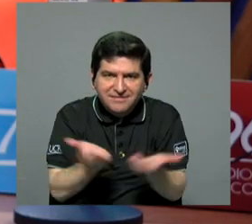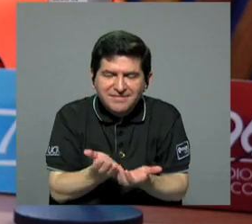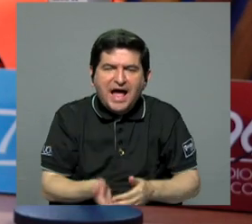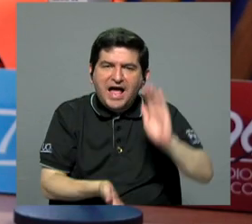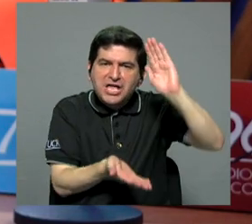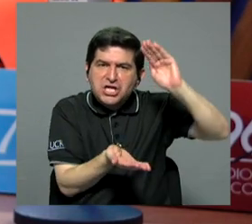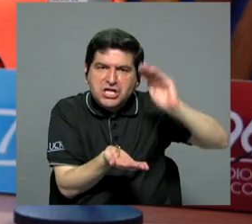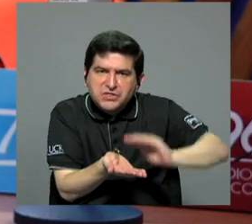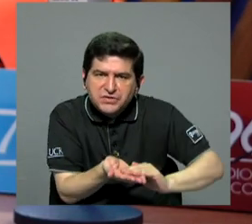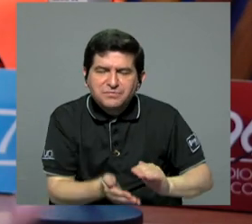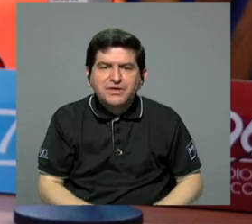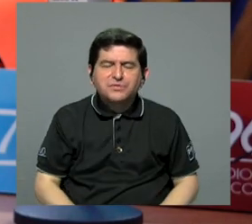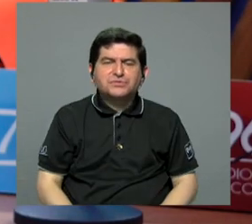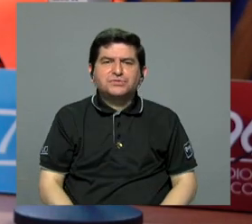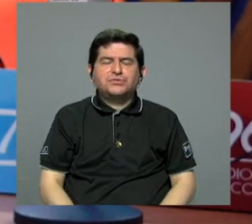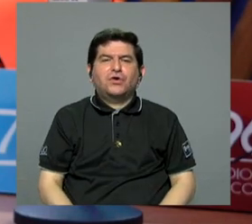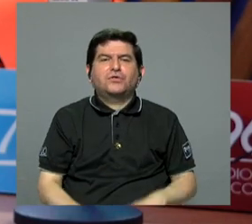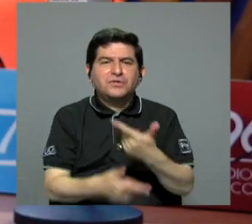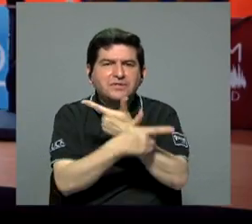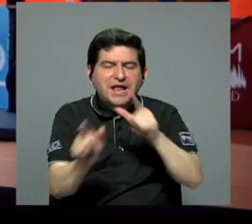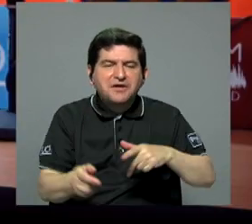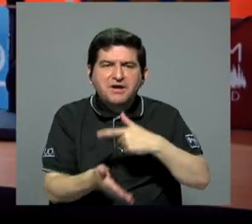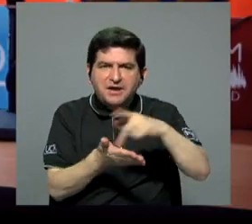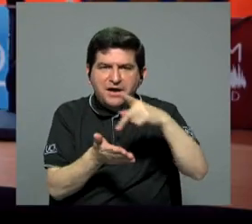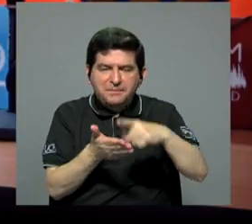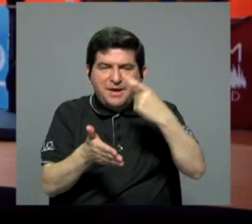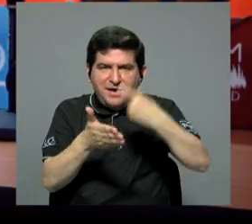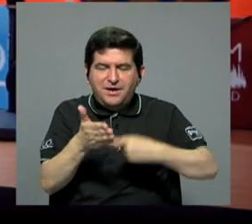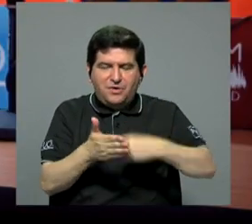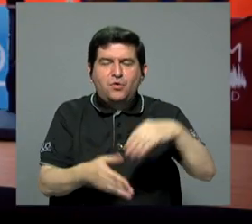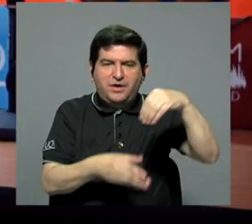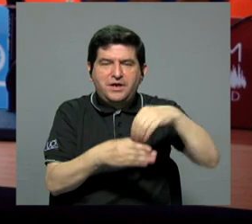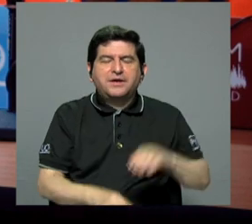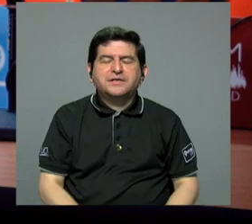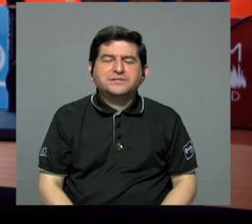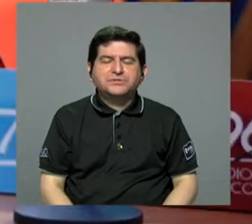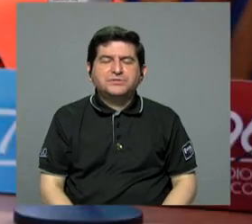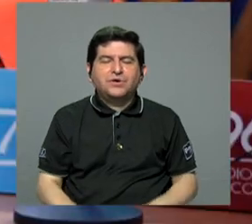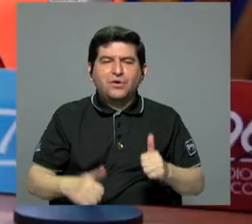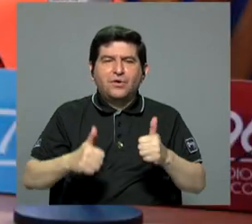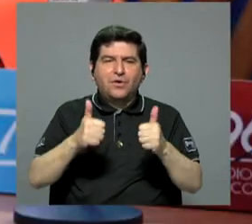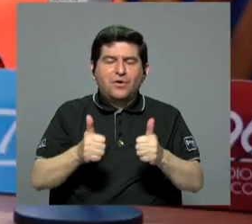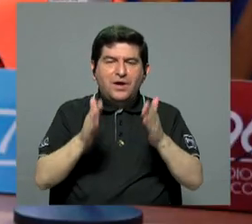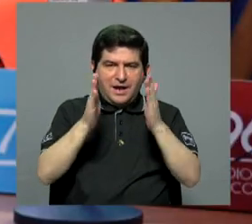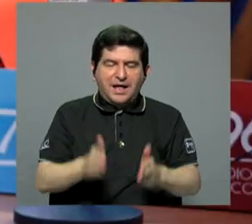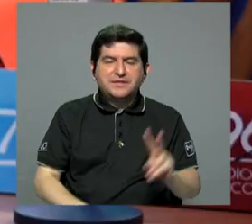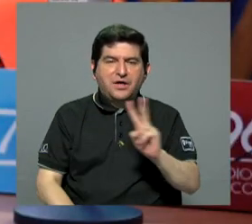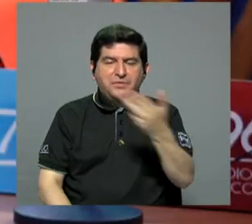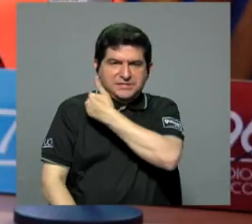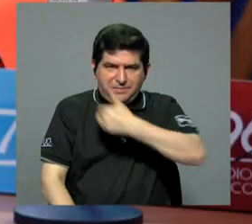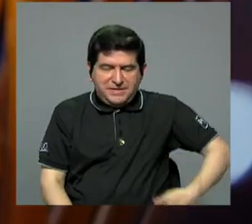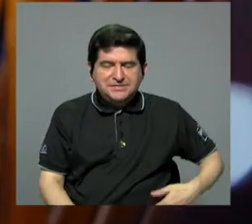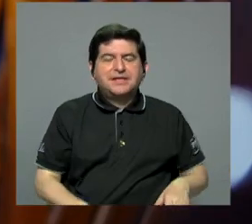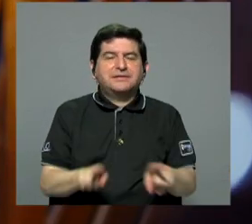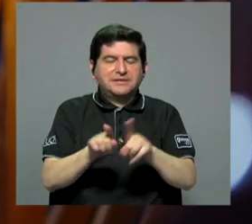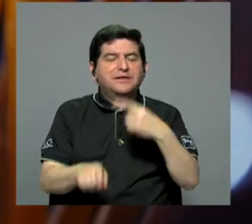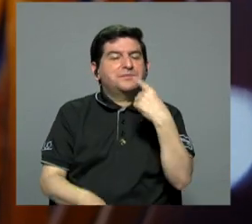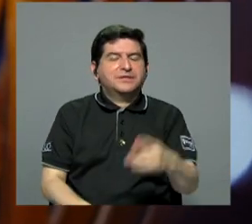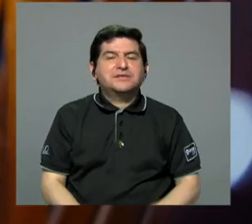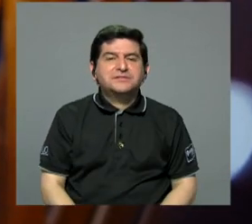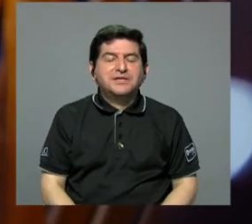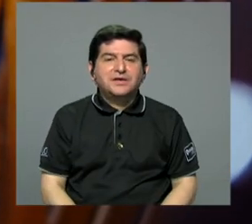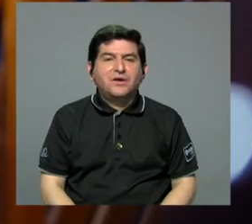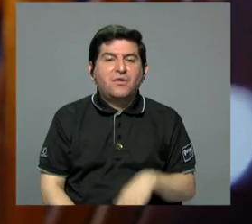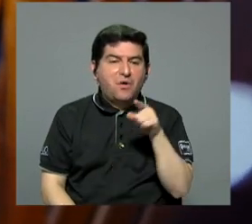la disminución de la base exonerada para los ingresos. El candidato a vicepresidente social cristiano también afirmó al Diario de la Nación que la fórmula